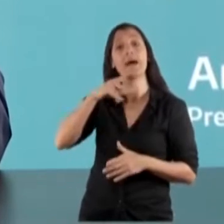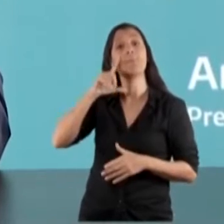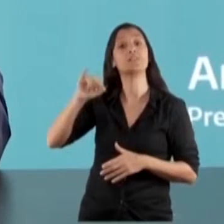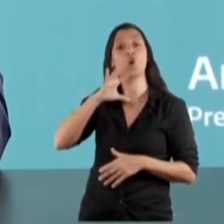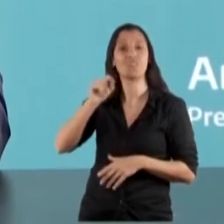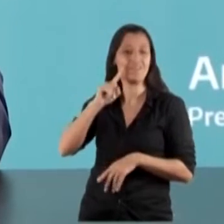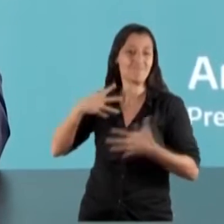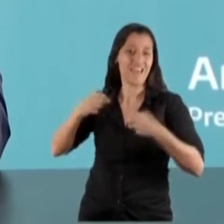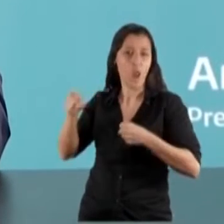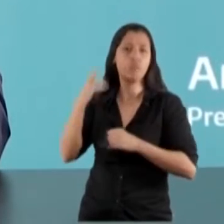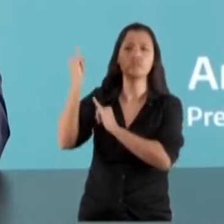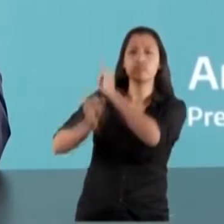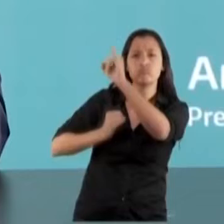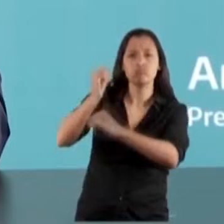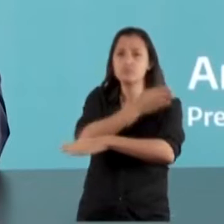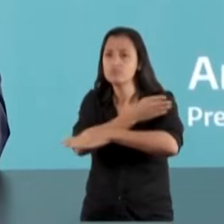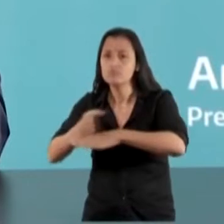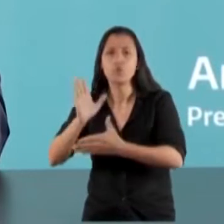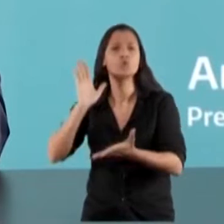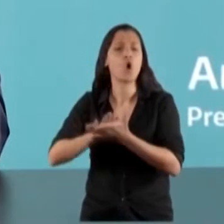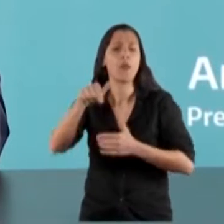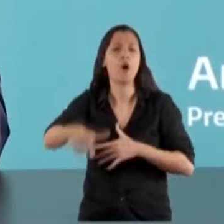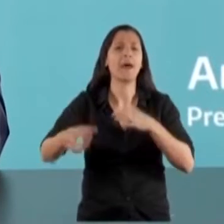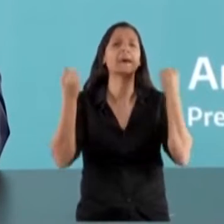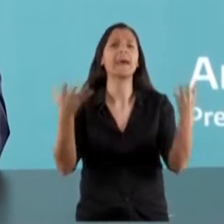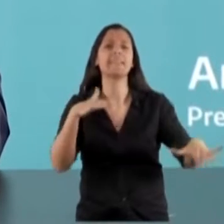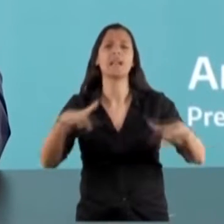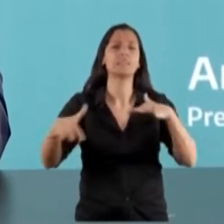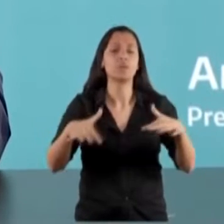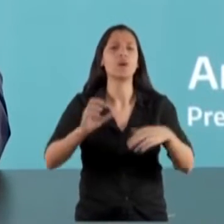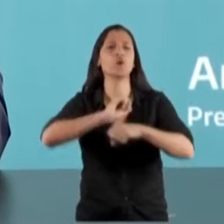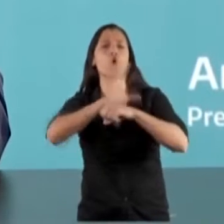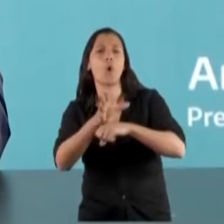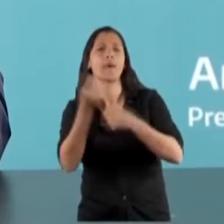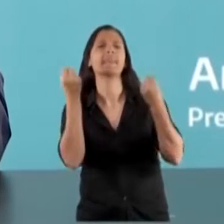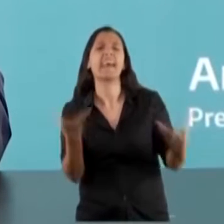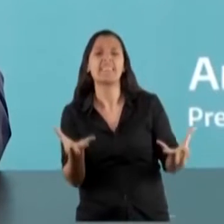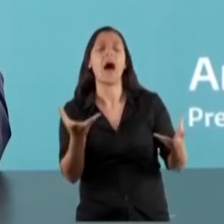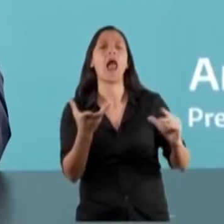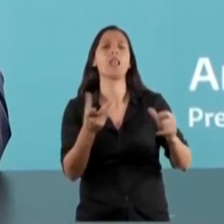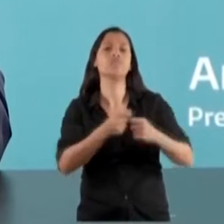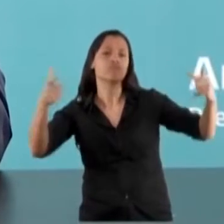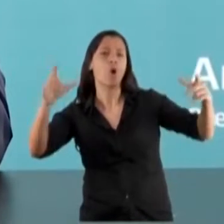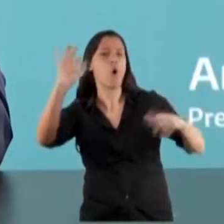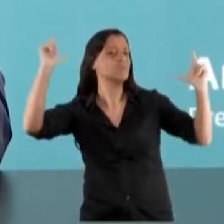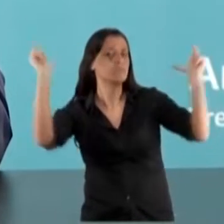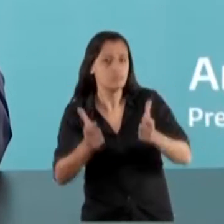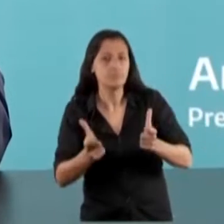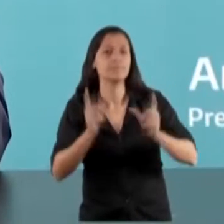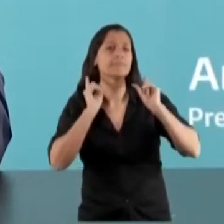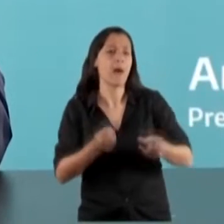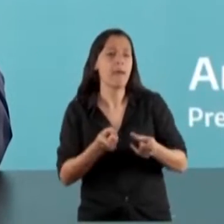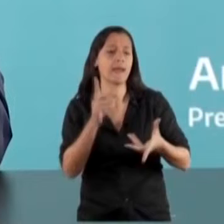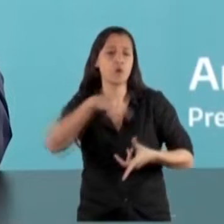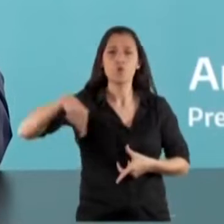detalle muy pormenorizado de la curva epidemiológica, de qué manera se está comportando, cuáles son las coberturas que